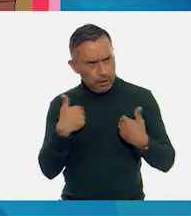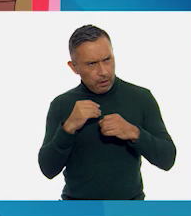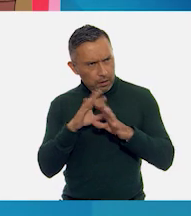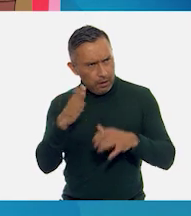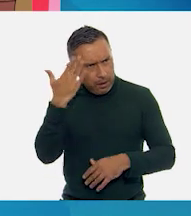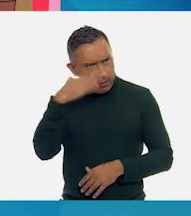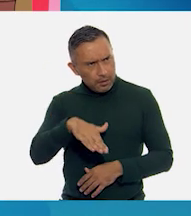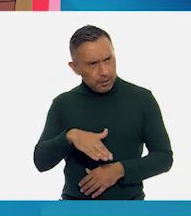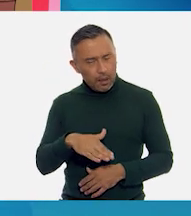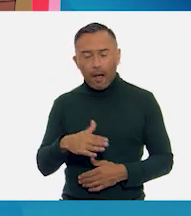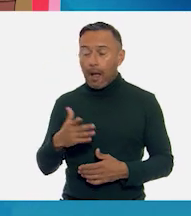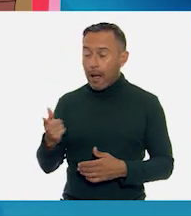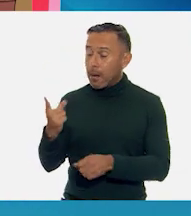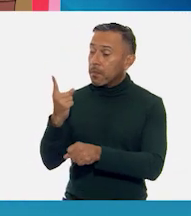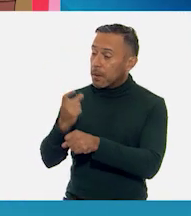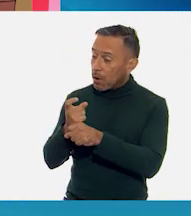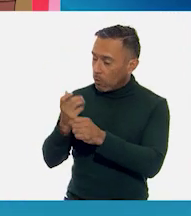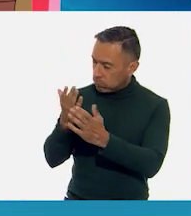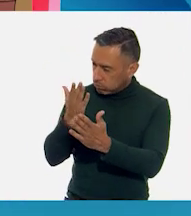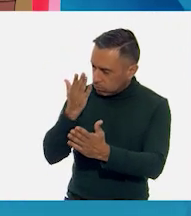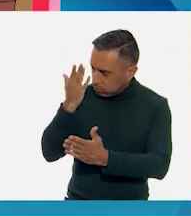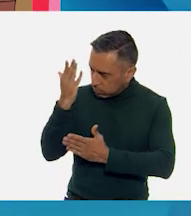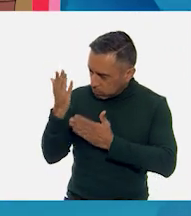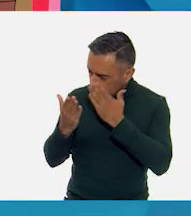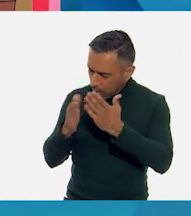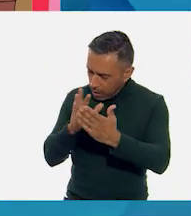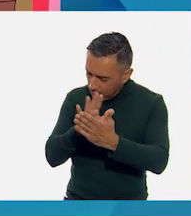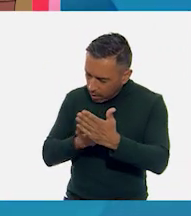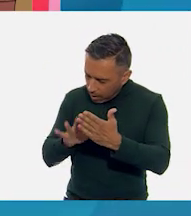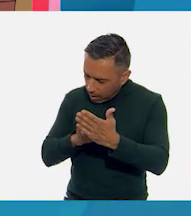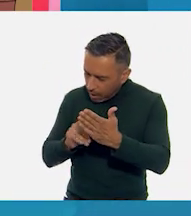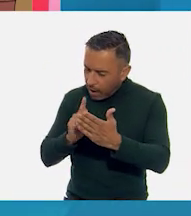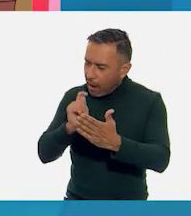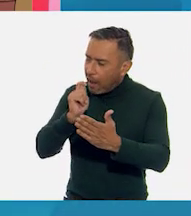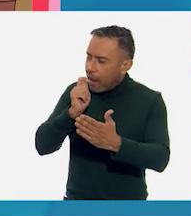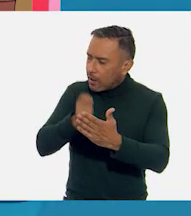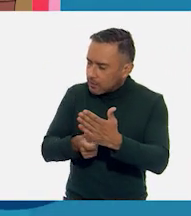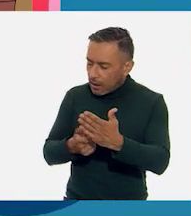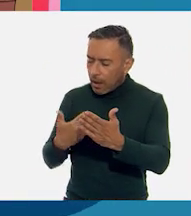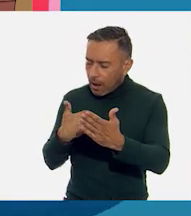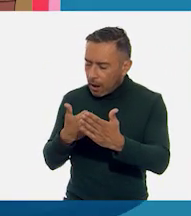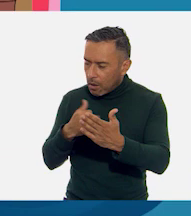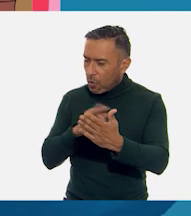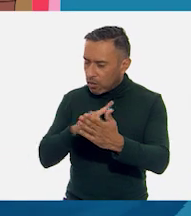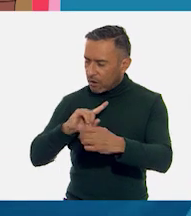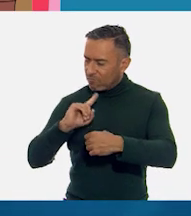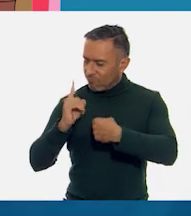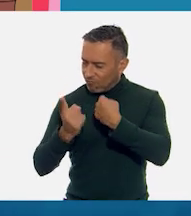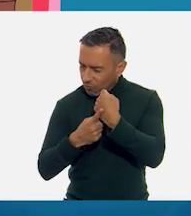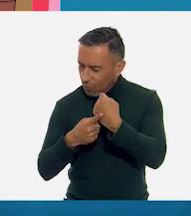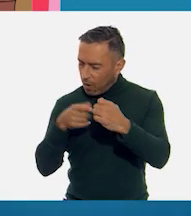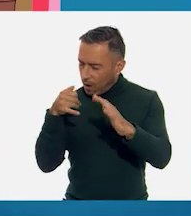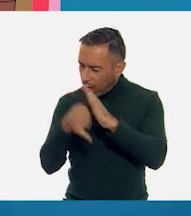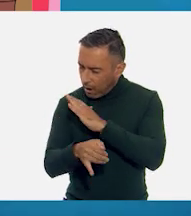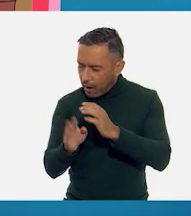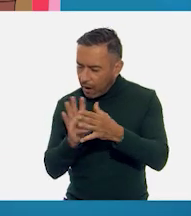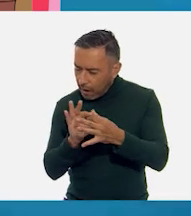estudiarlo muy bien y luego pensar a qué se refiere el autor con cada metáfora o figura retórica. Luego te lo aprendes bien, pero